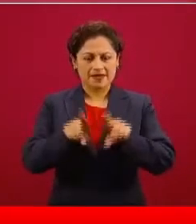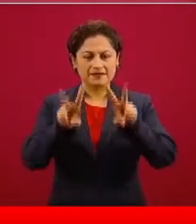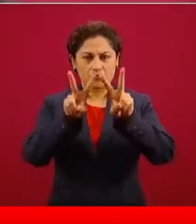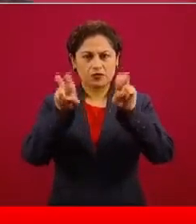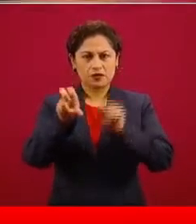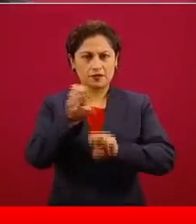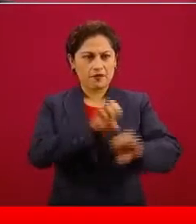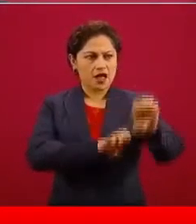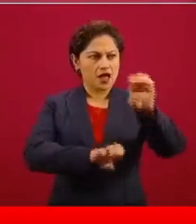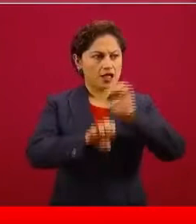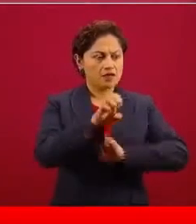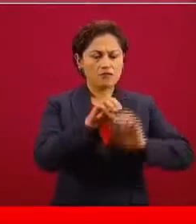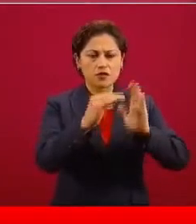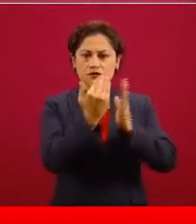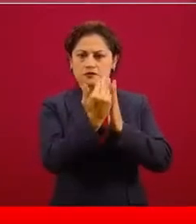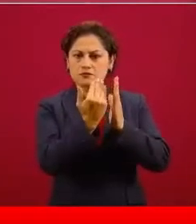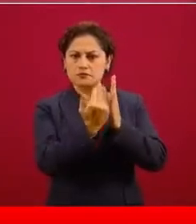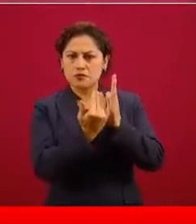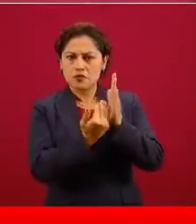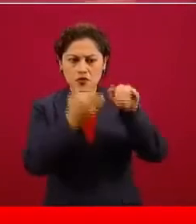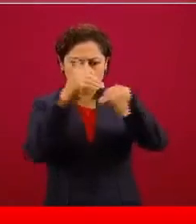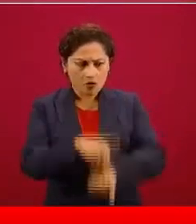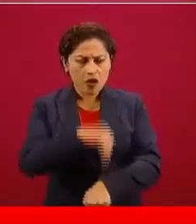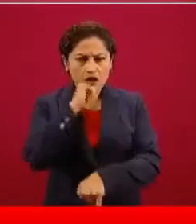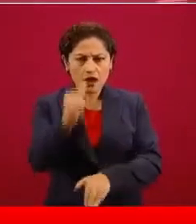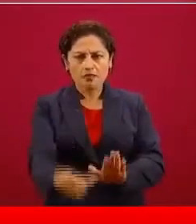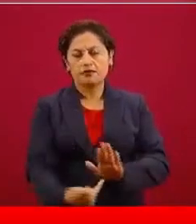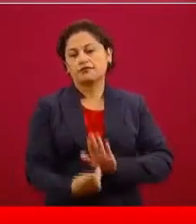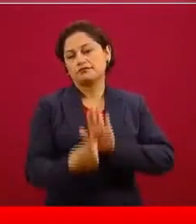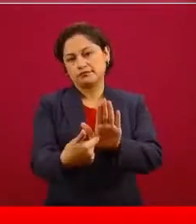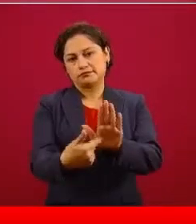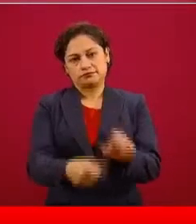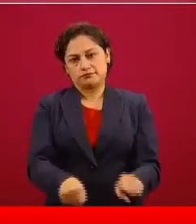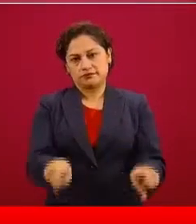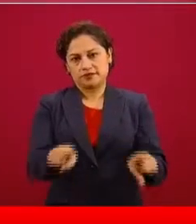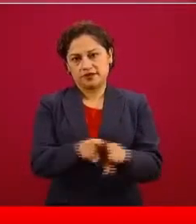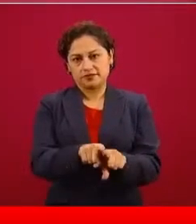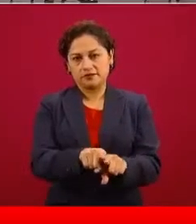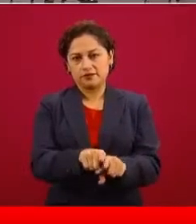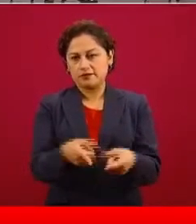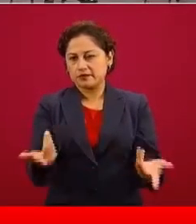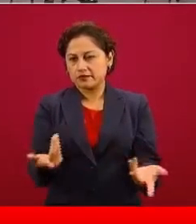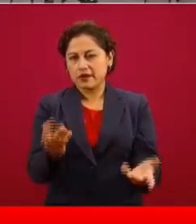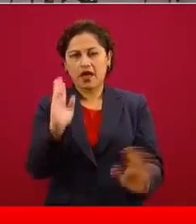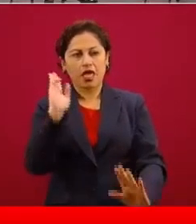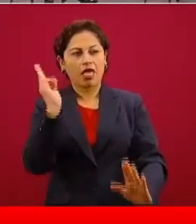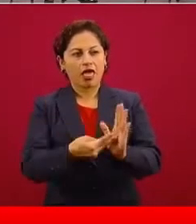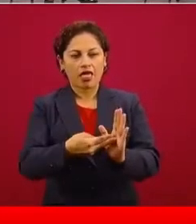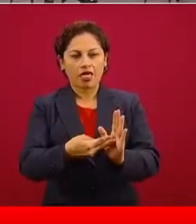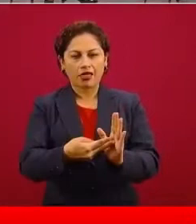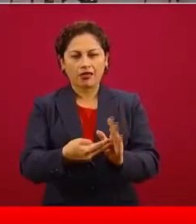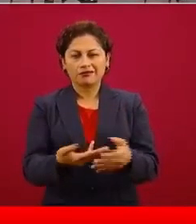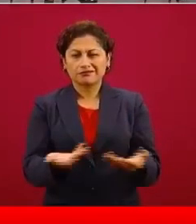No es nada más el que se les multe, eso hasta